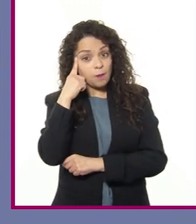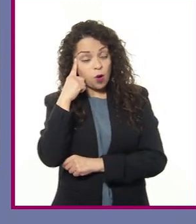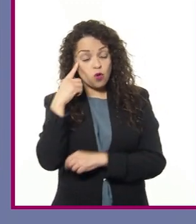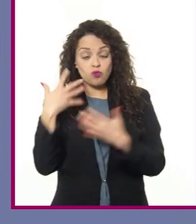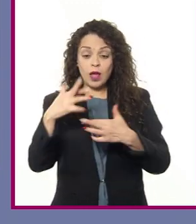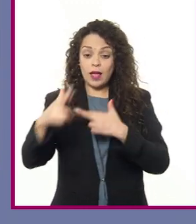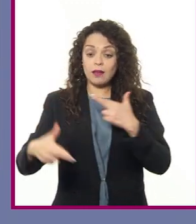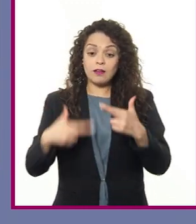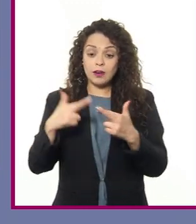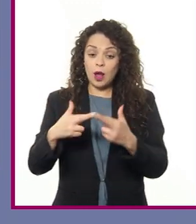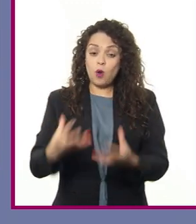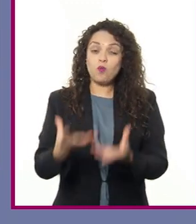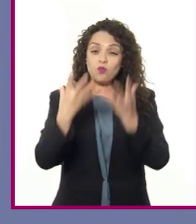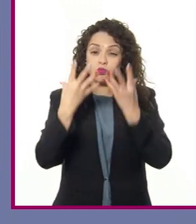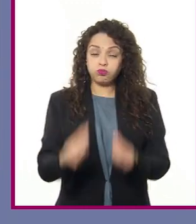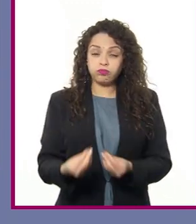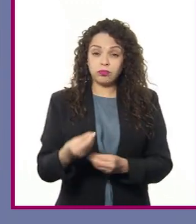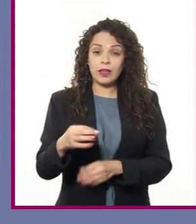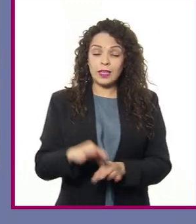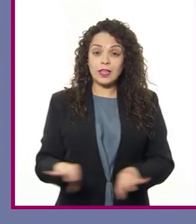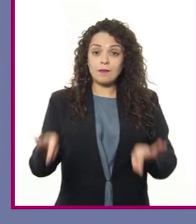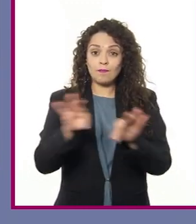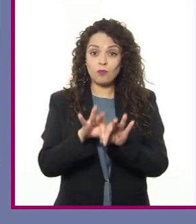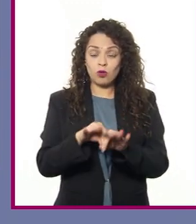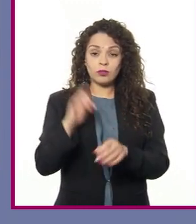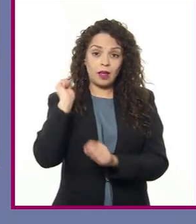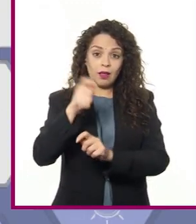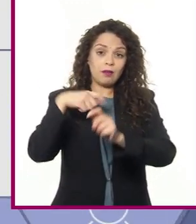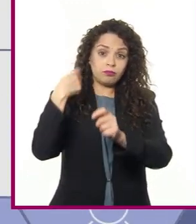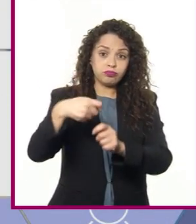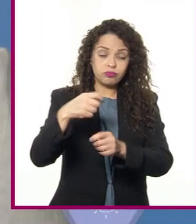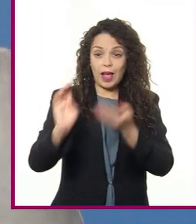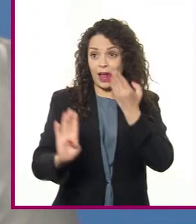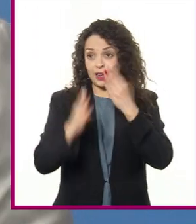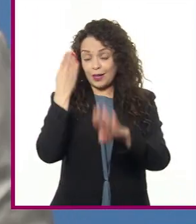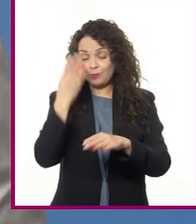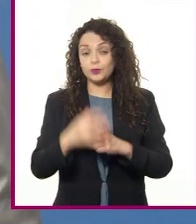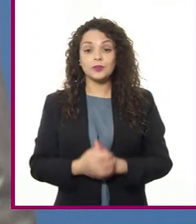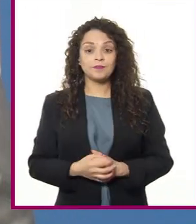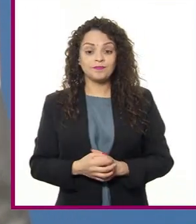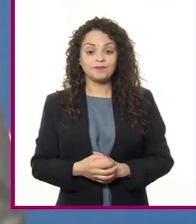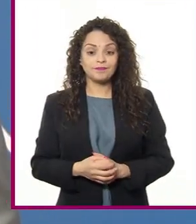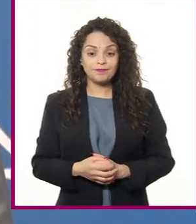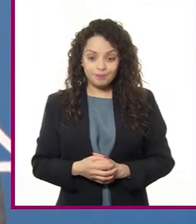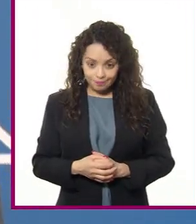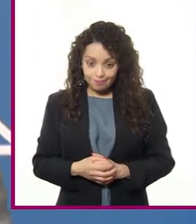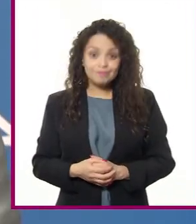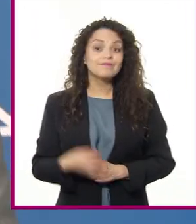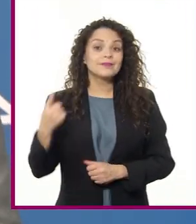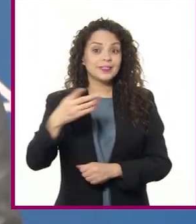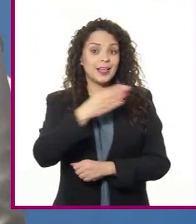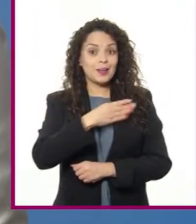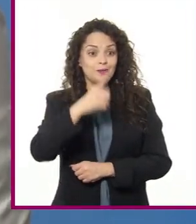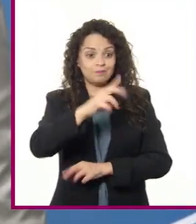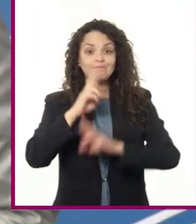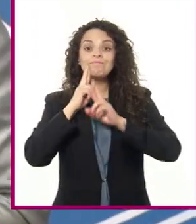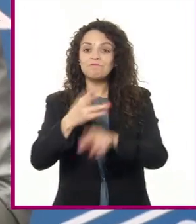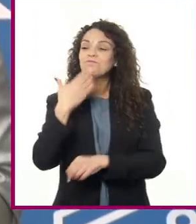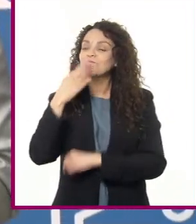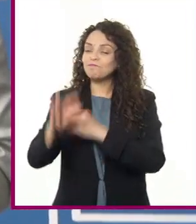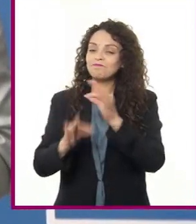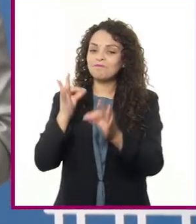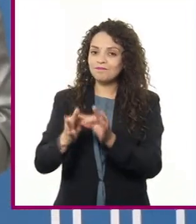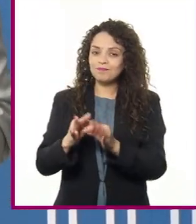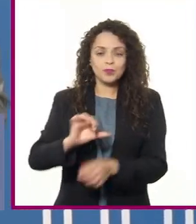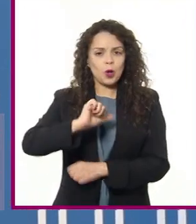región pesquera muy importante a nivel mundial. ¡Muy buena respuesta! Siguiente